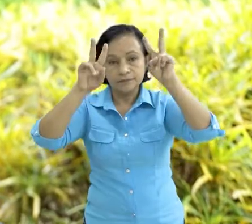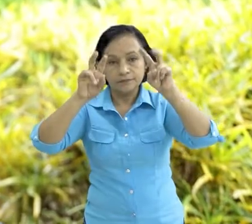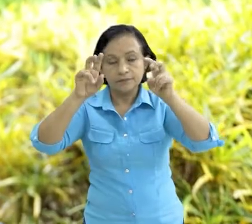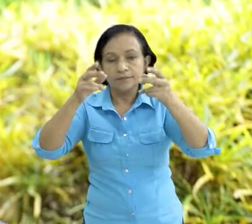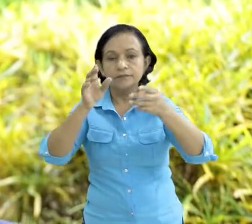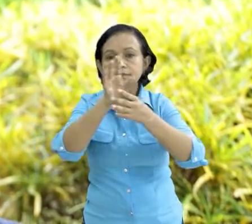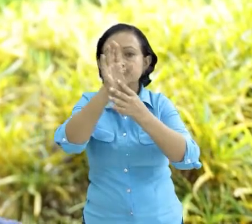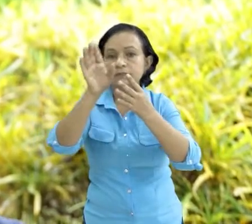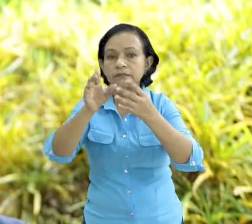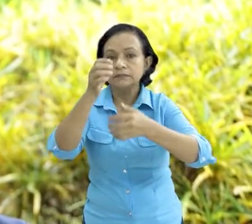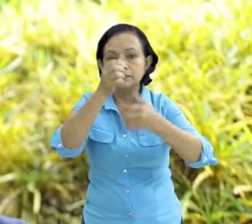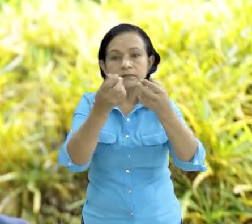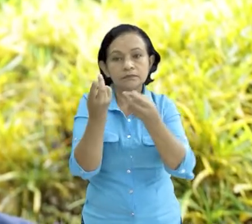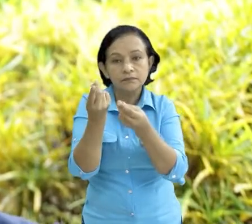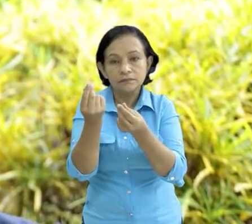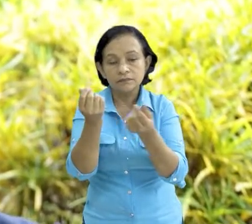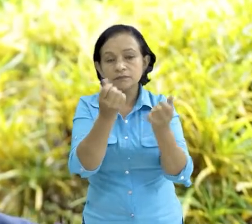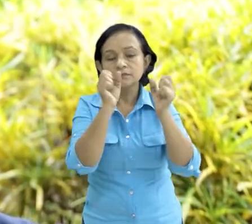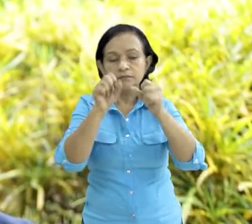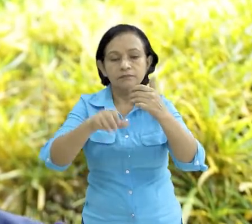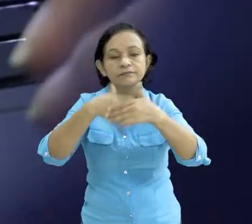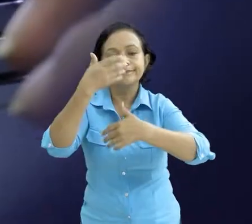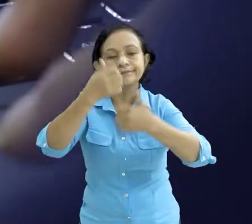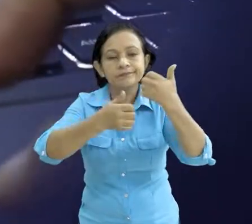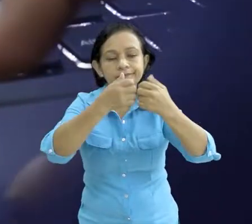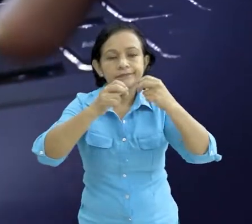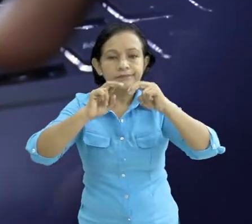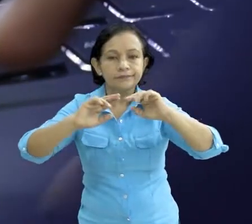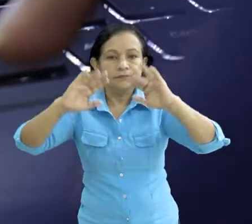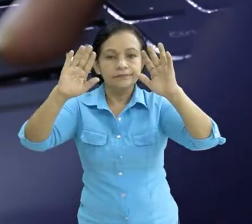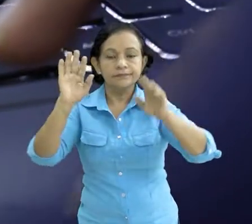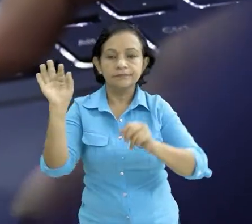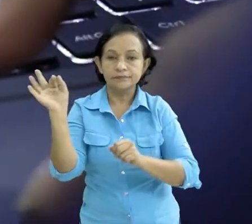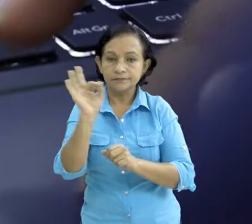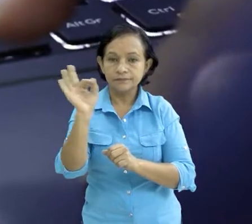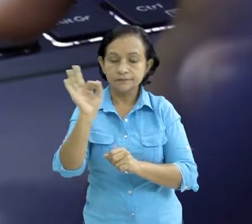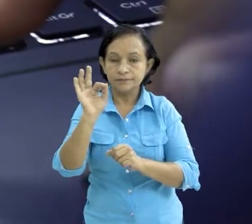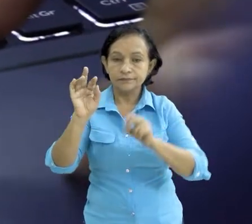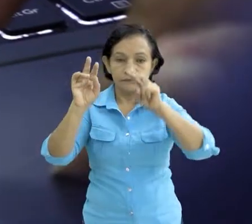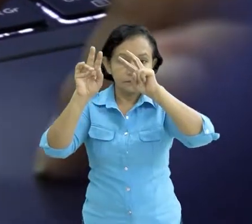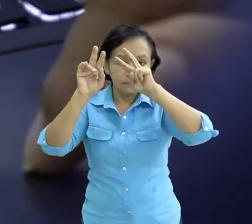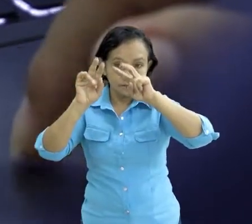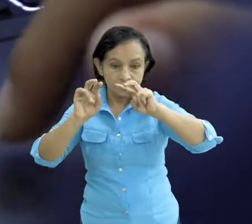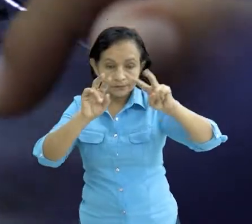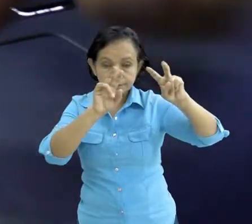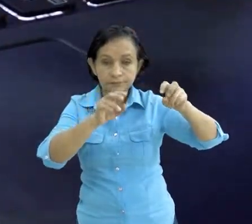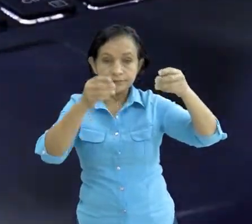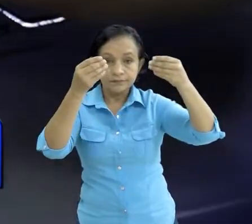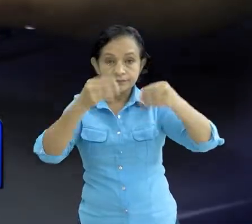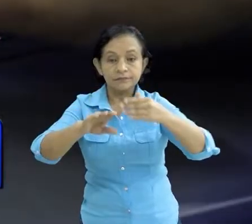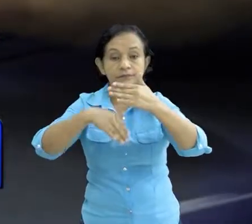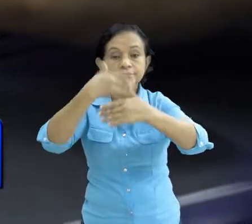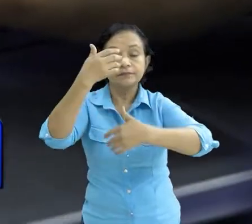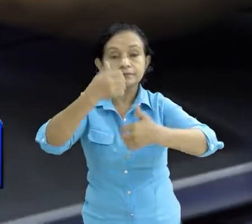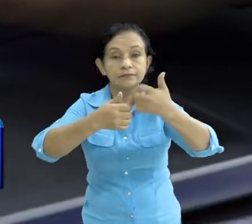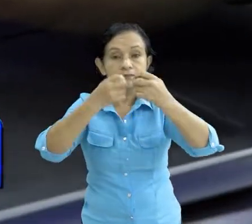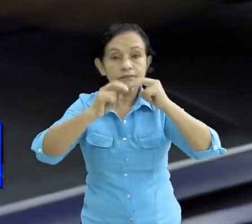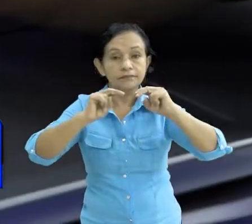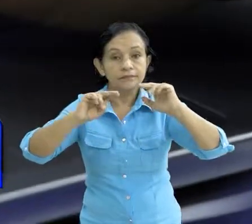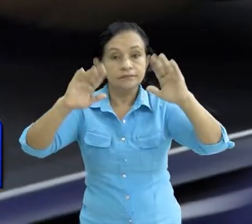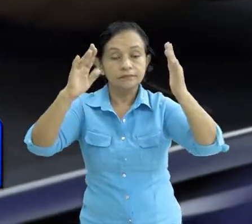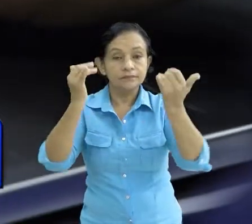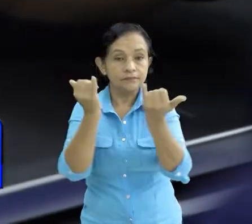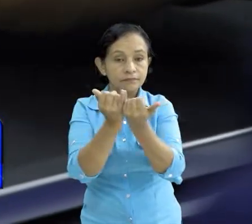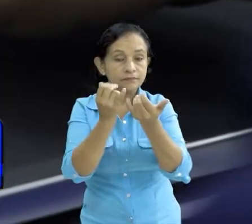de cuantificación económica post desastre La metodología para la evaluación de daños y pérdidas post desastres es un